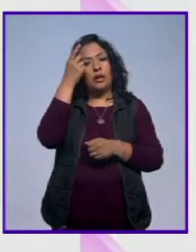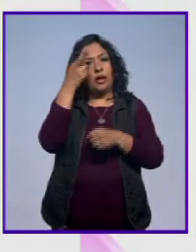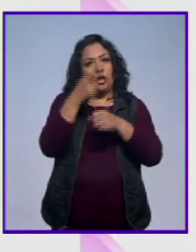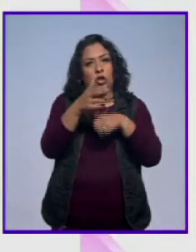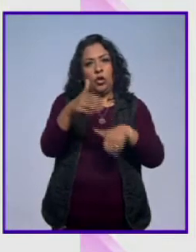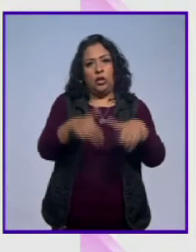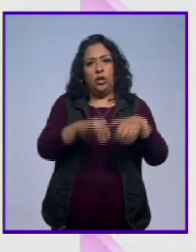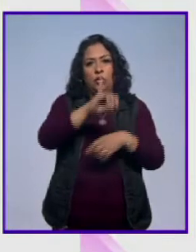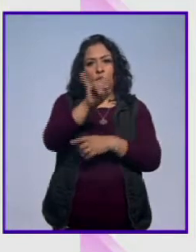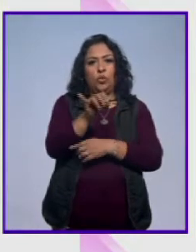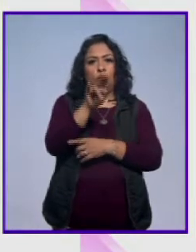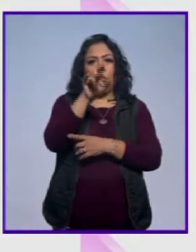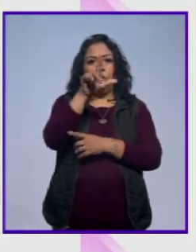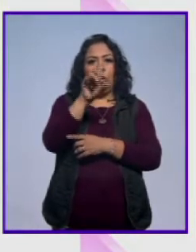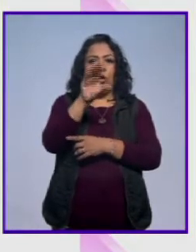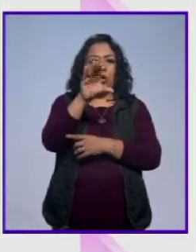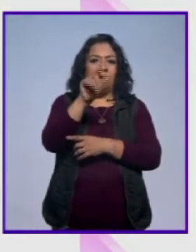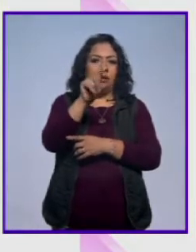de teatro, Julio Castillo.